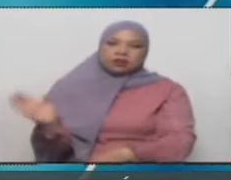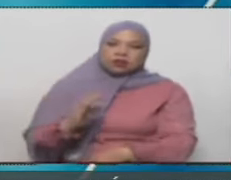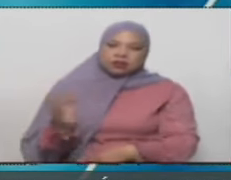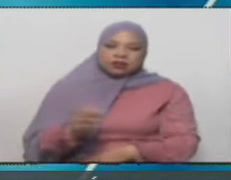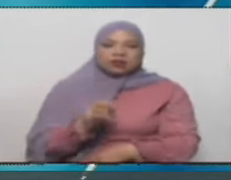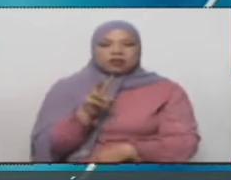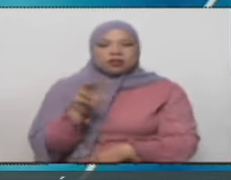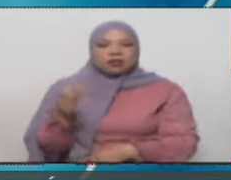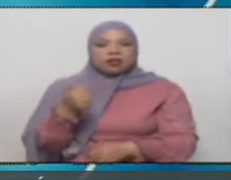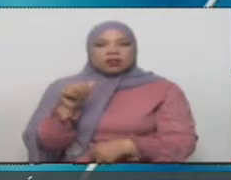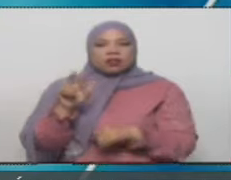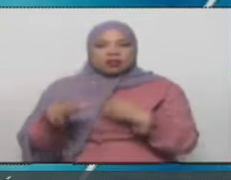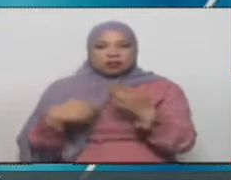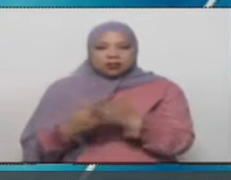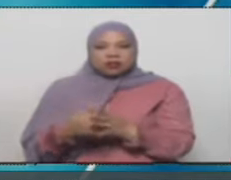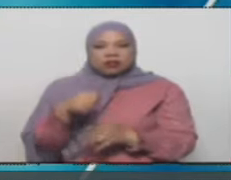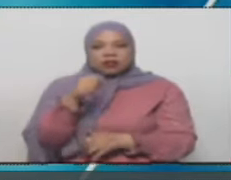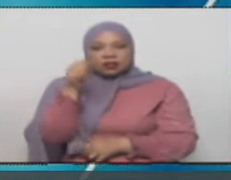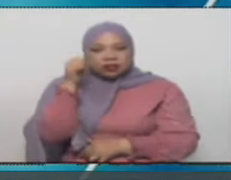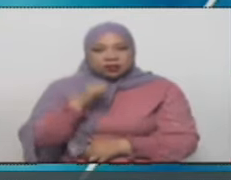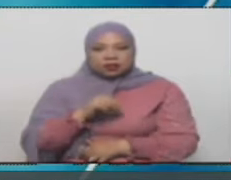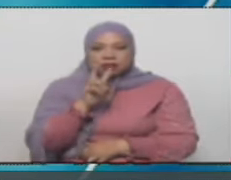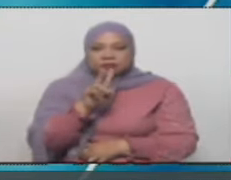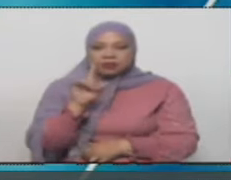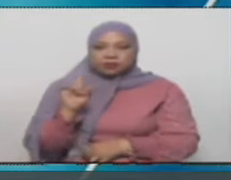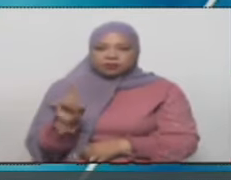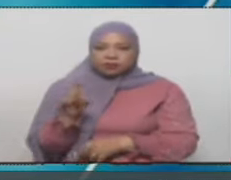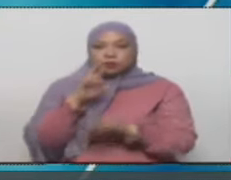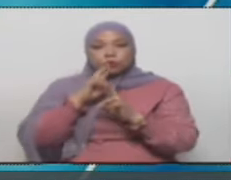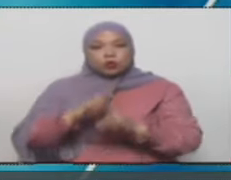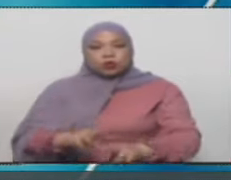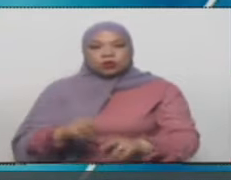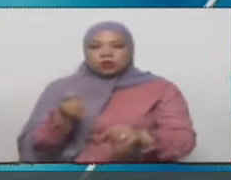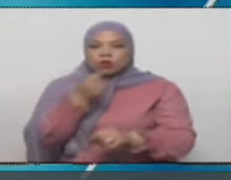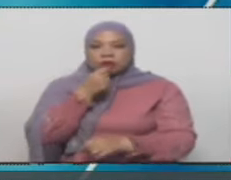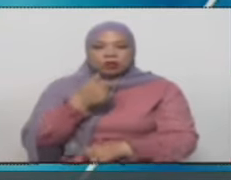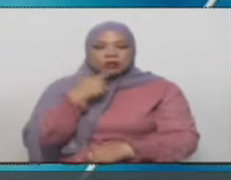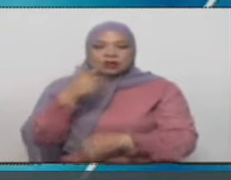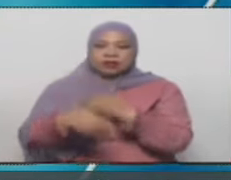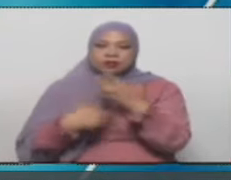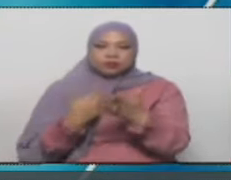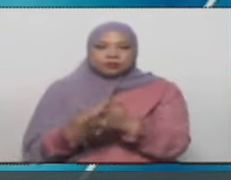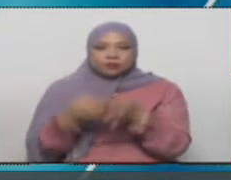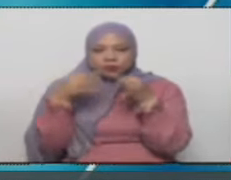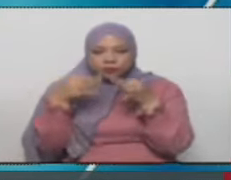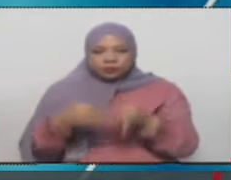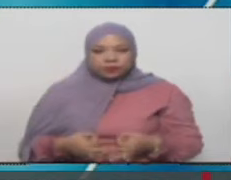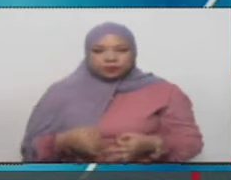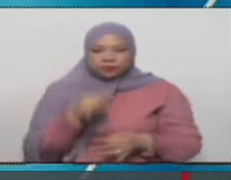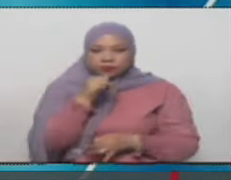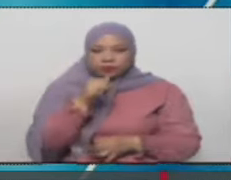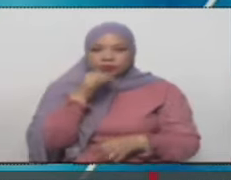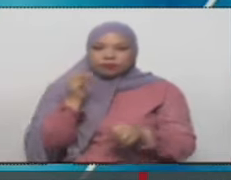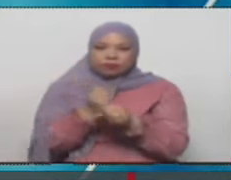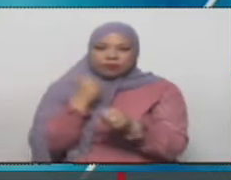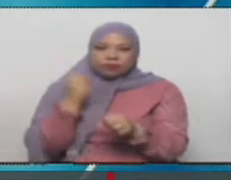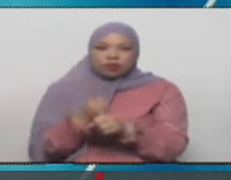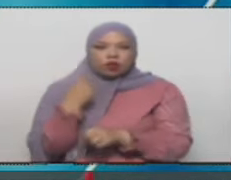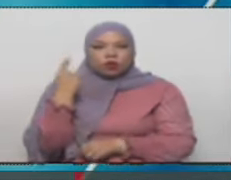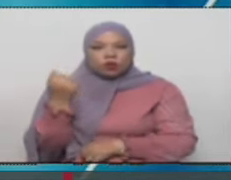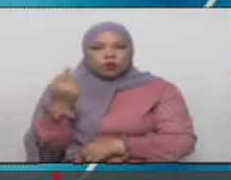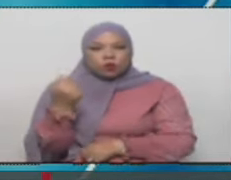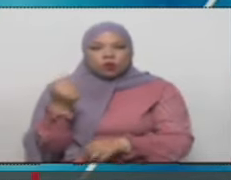18 hasta el sábado 21. Los resultados son extraordinarios, me comente, tanto en lo financiero,